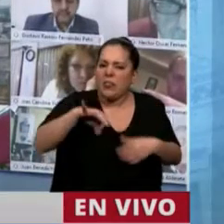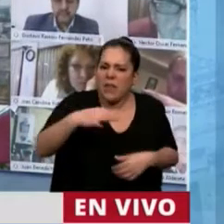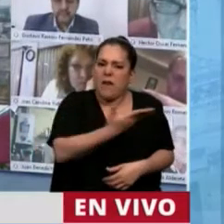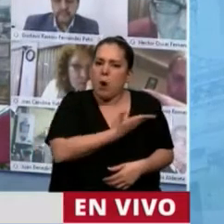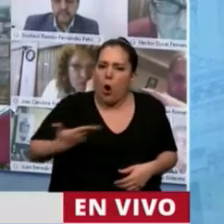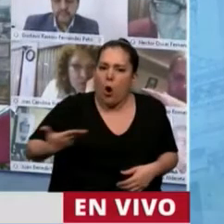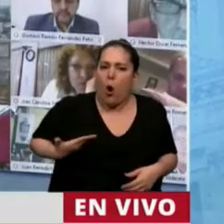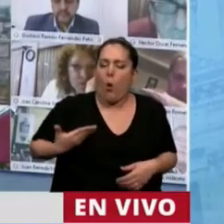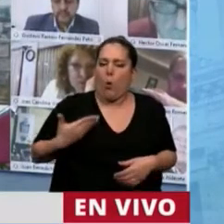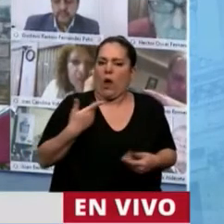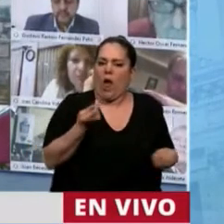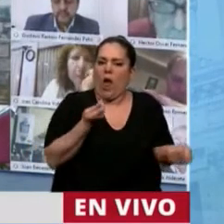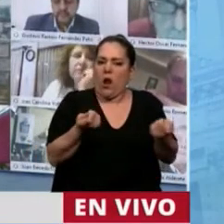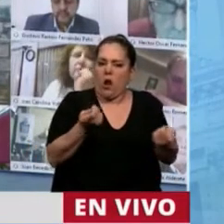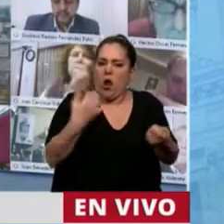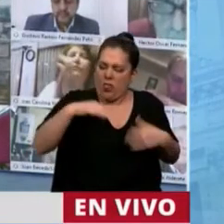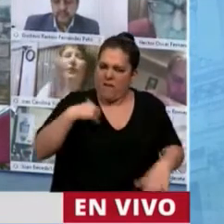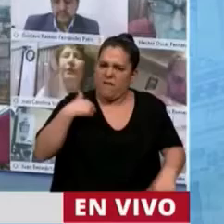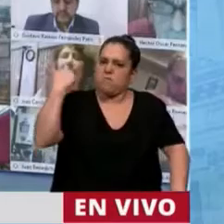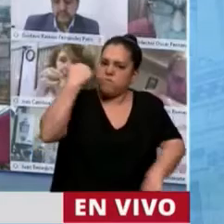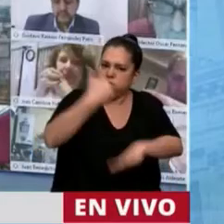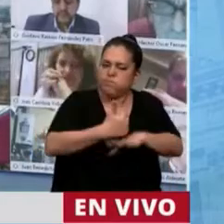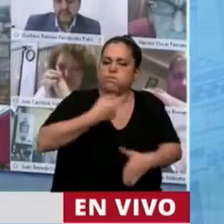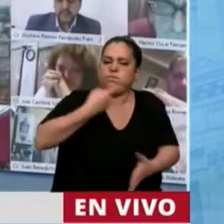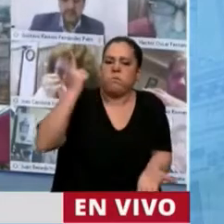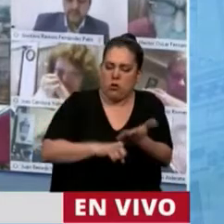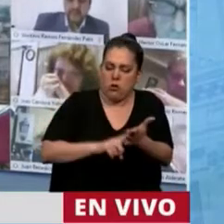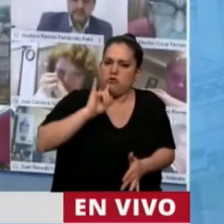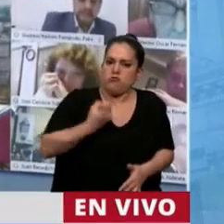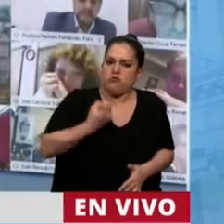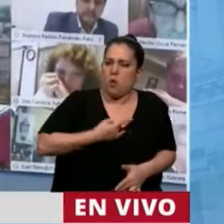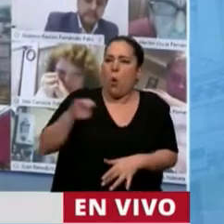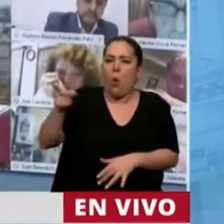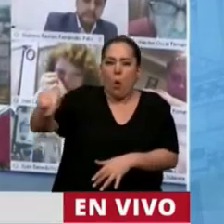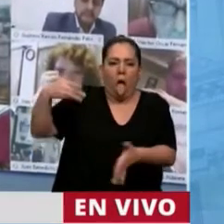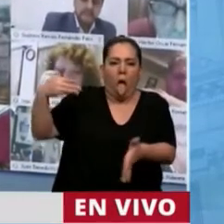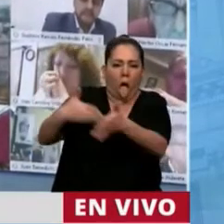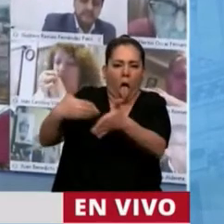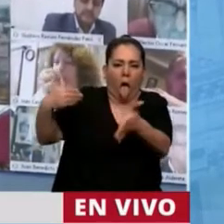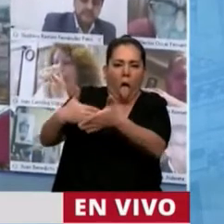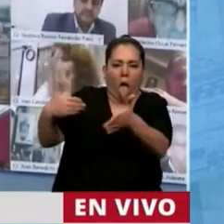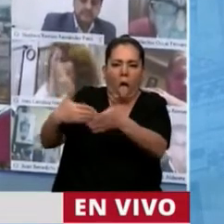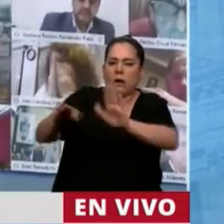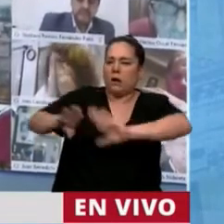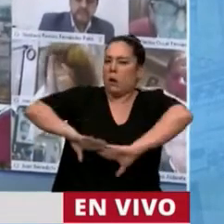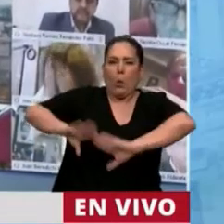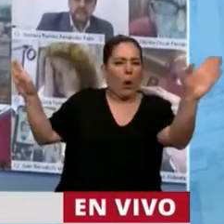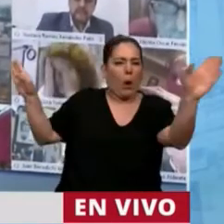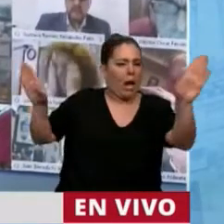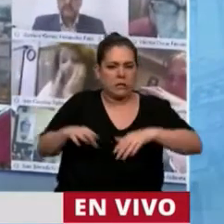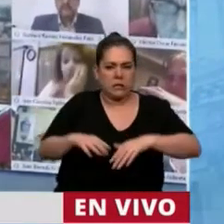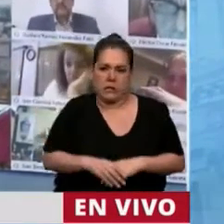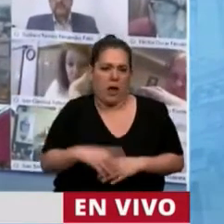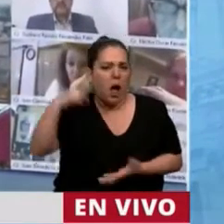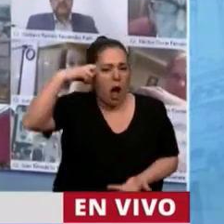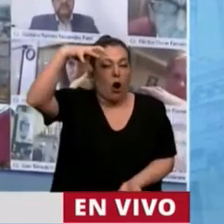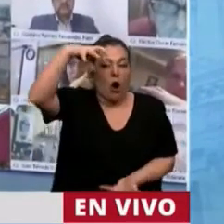pagos de vencimientos de crédito con el Estado y de impuestos federales,